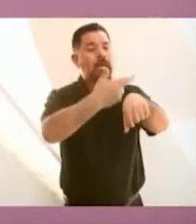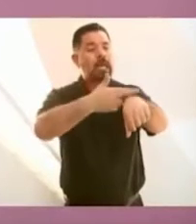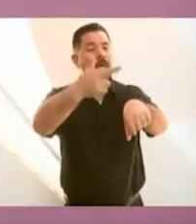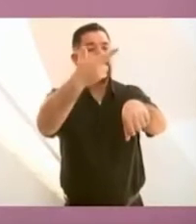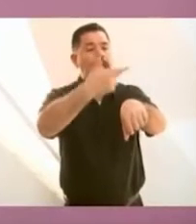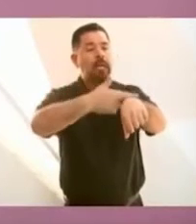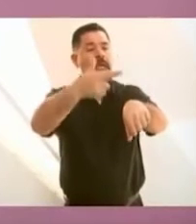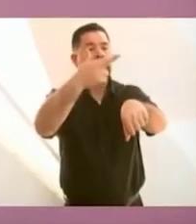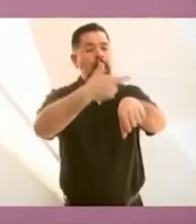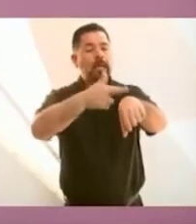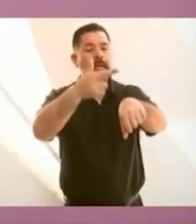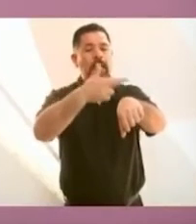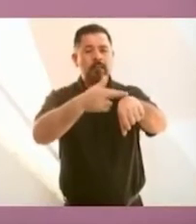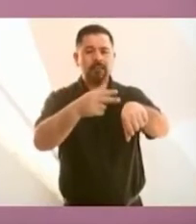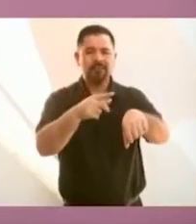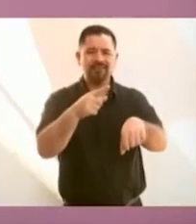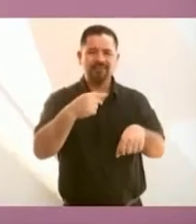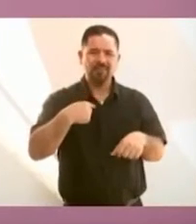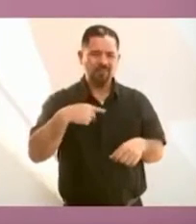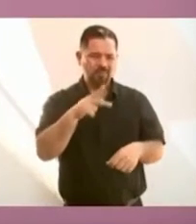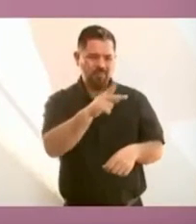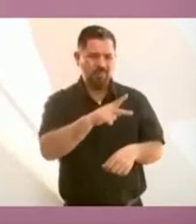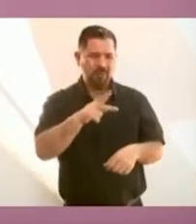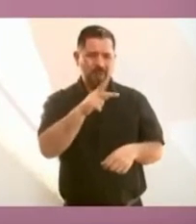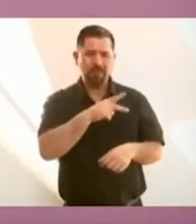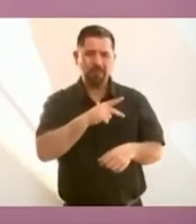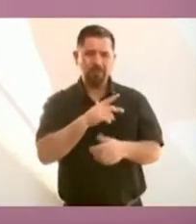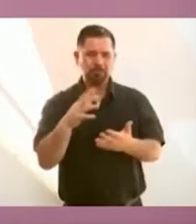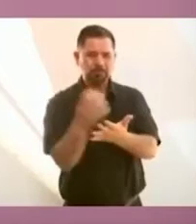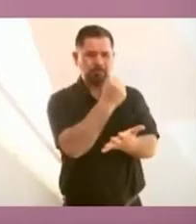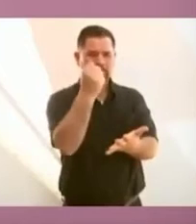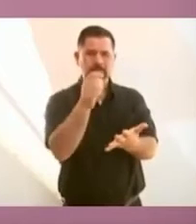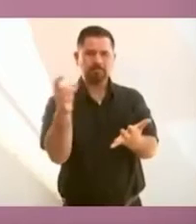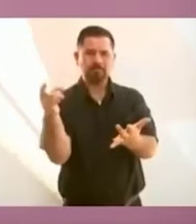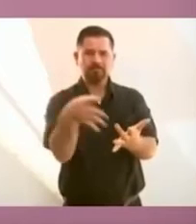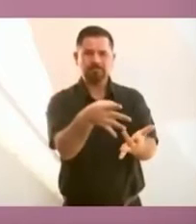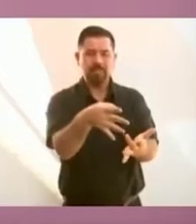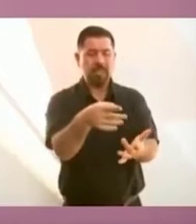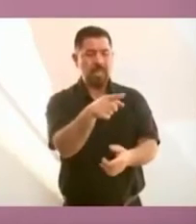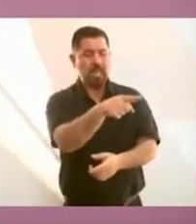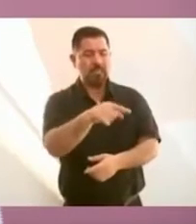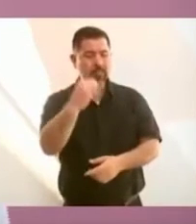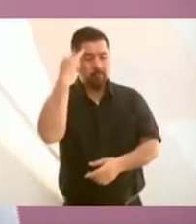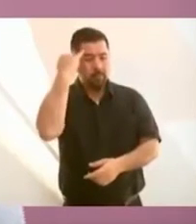conquistan, que para ellos son pueblos bárbaros,